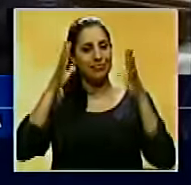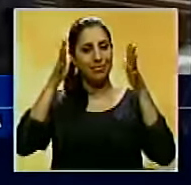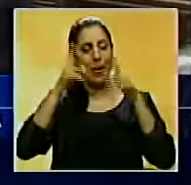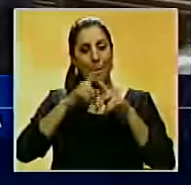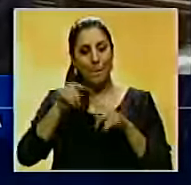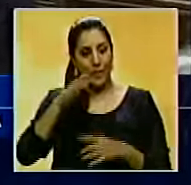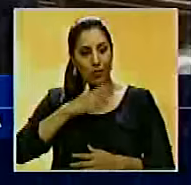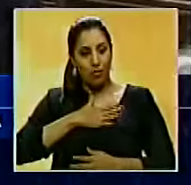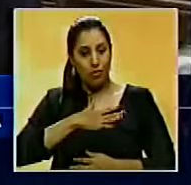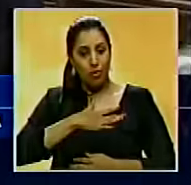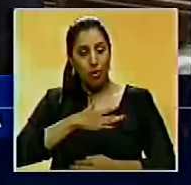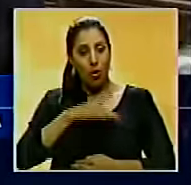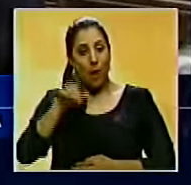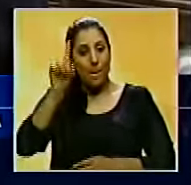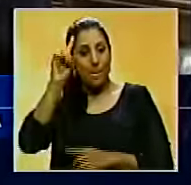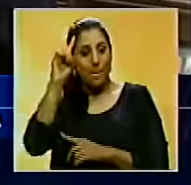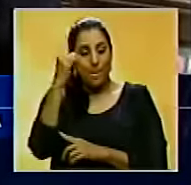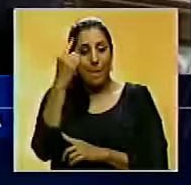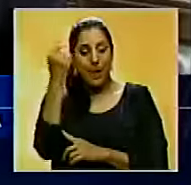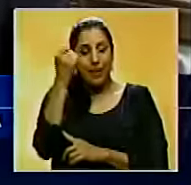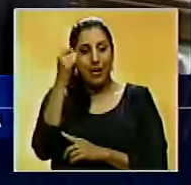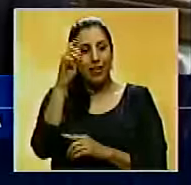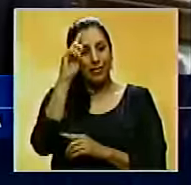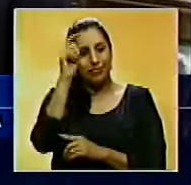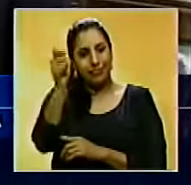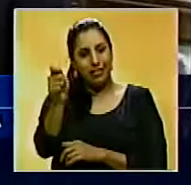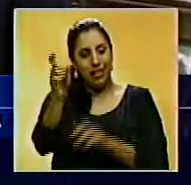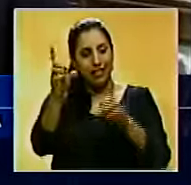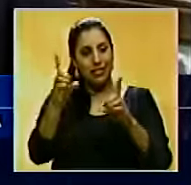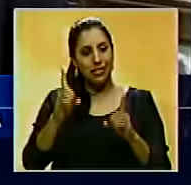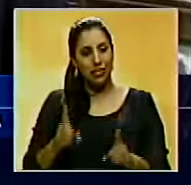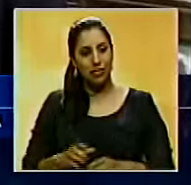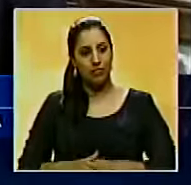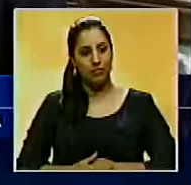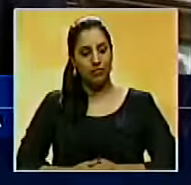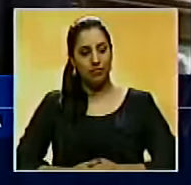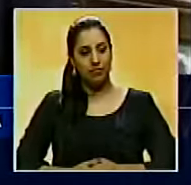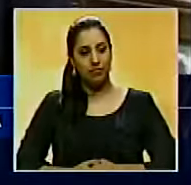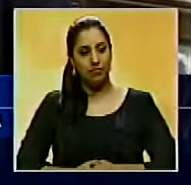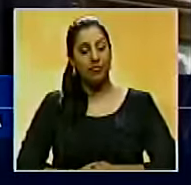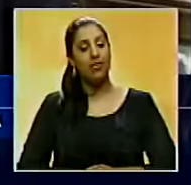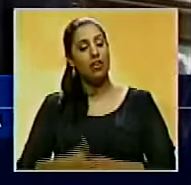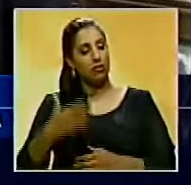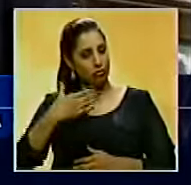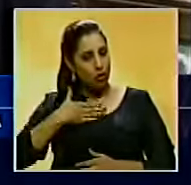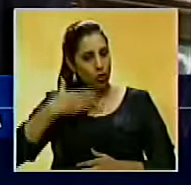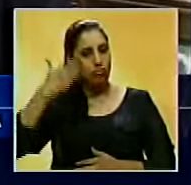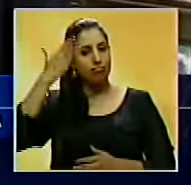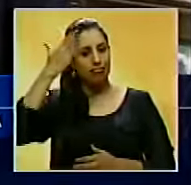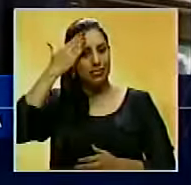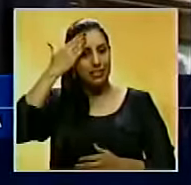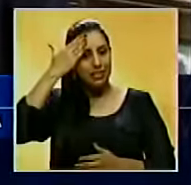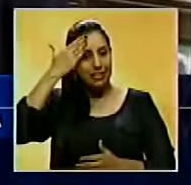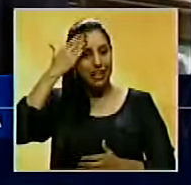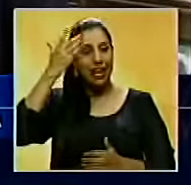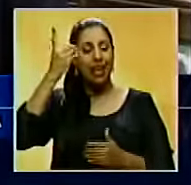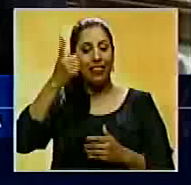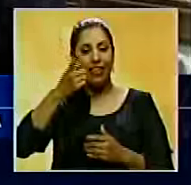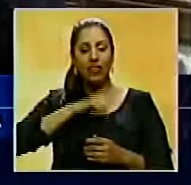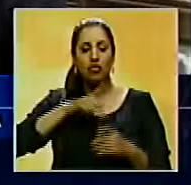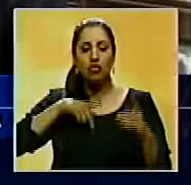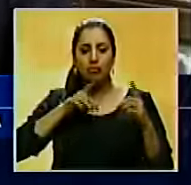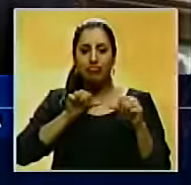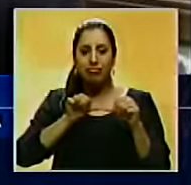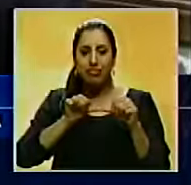soy el primero en alabar esta decisión. Sé que esto debemos